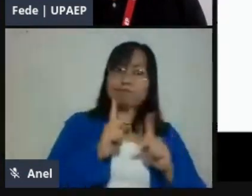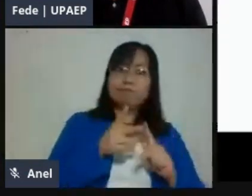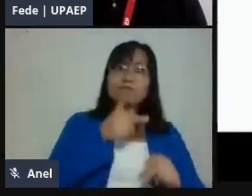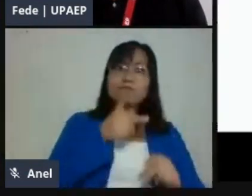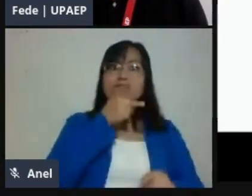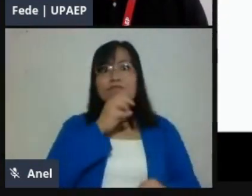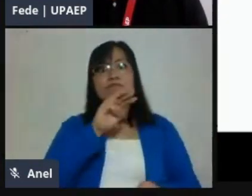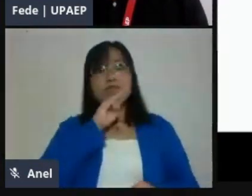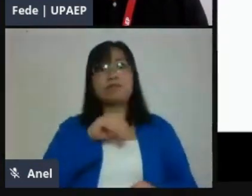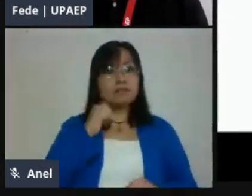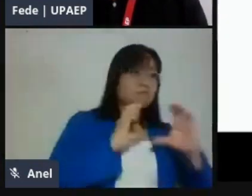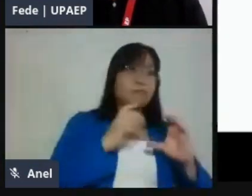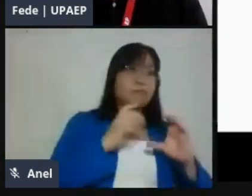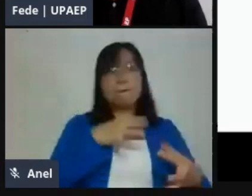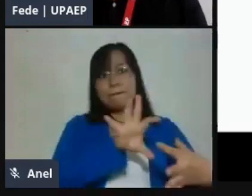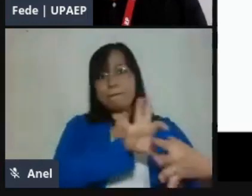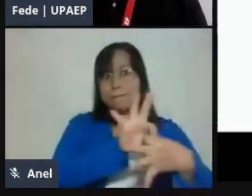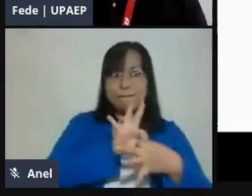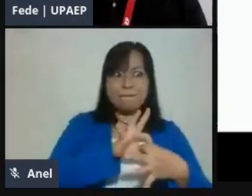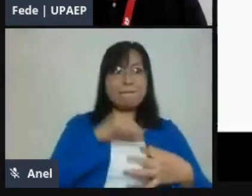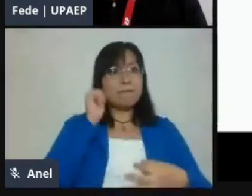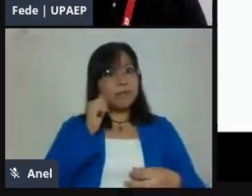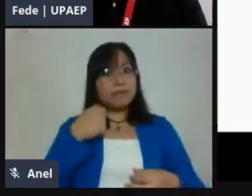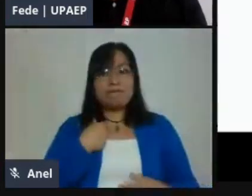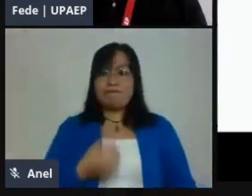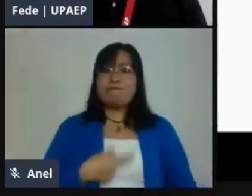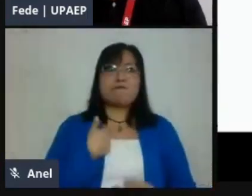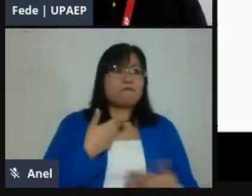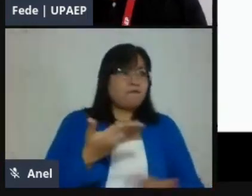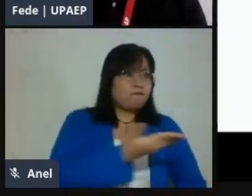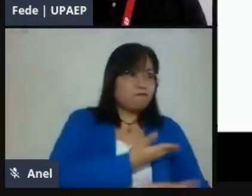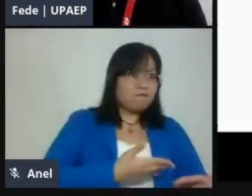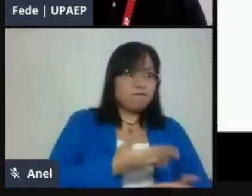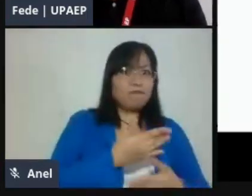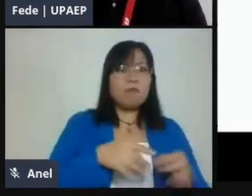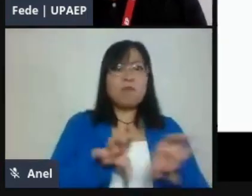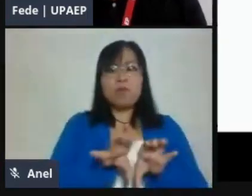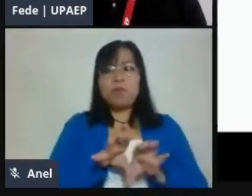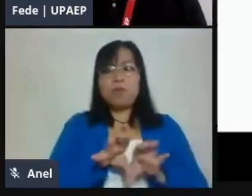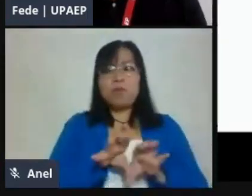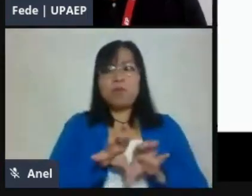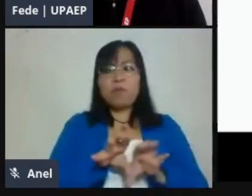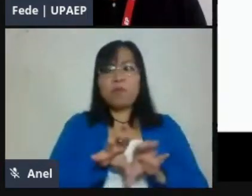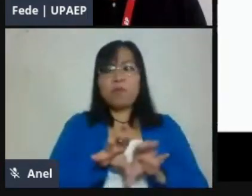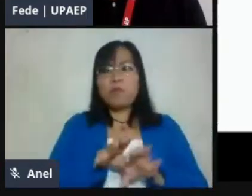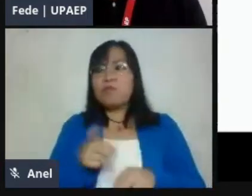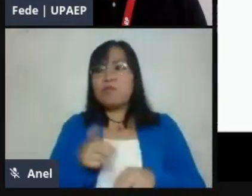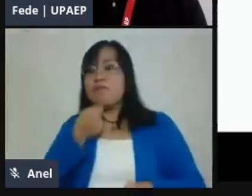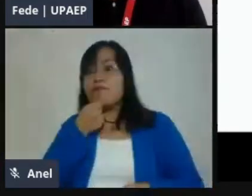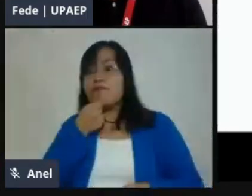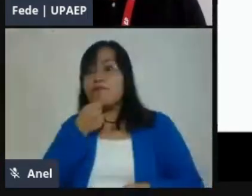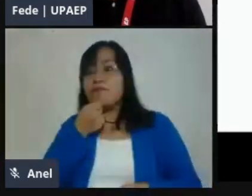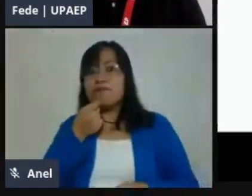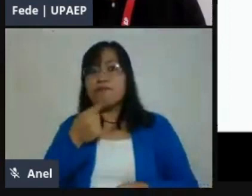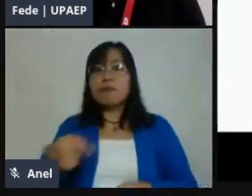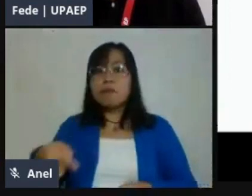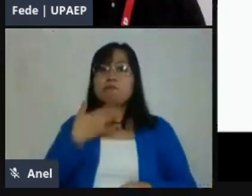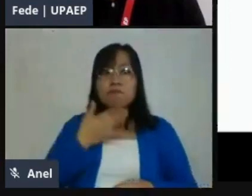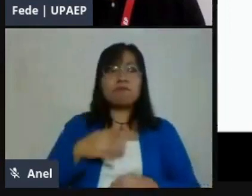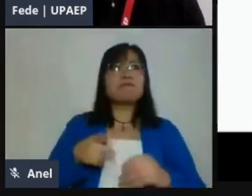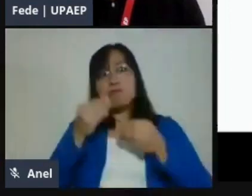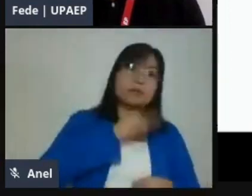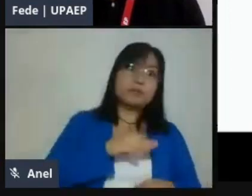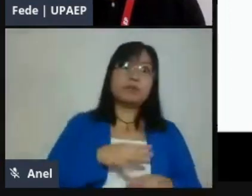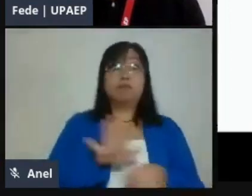enterados del proceso de aprendizaje de sus hijos, pues, imagínense ahorita que está recayendo un gran peso en las